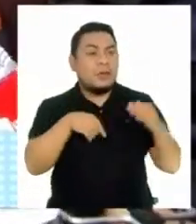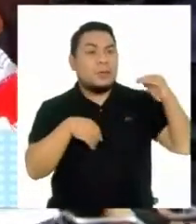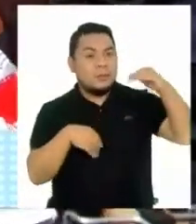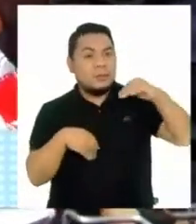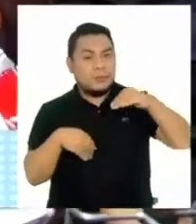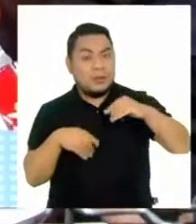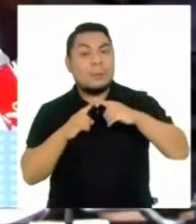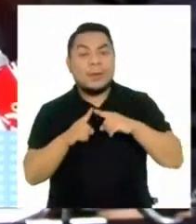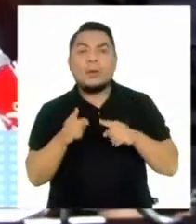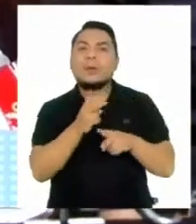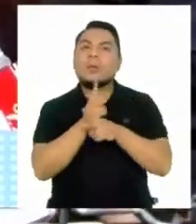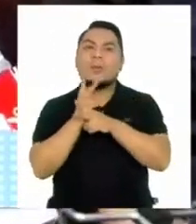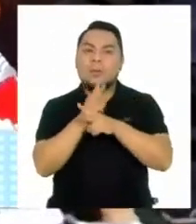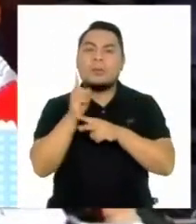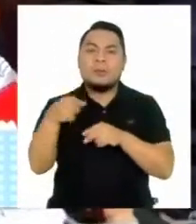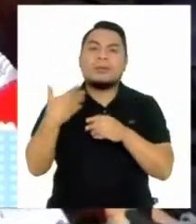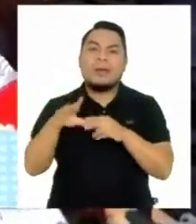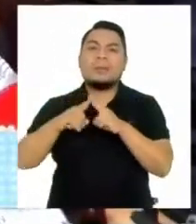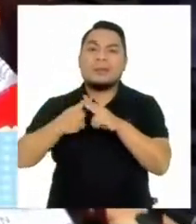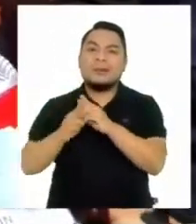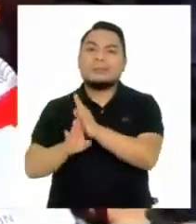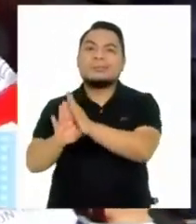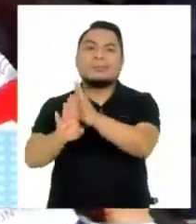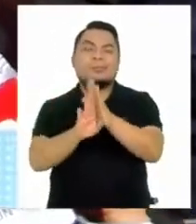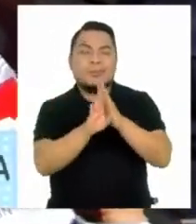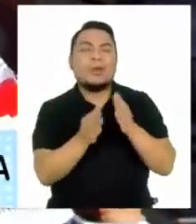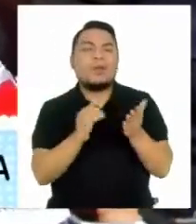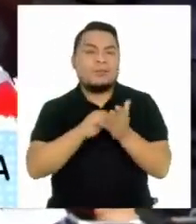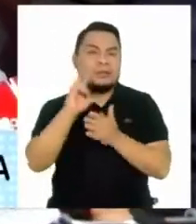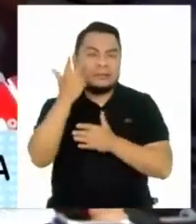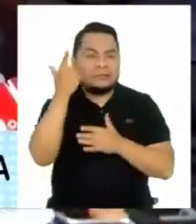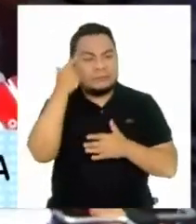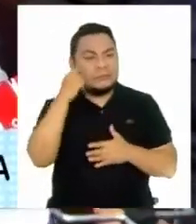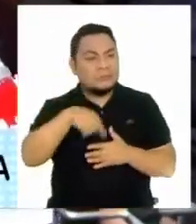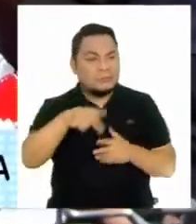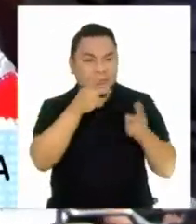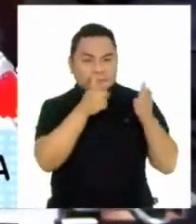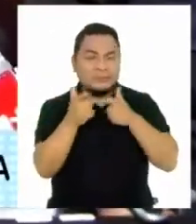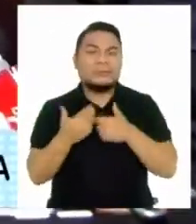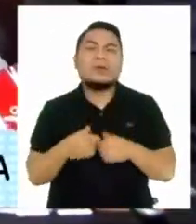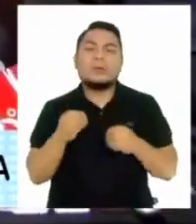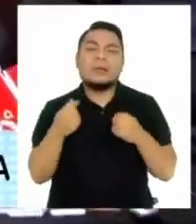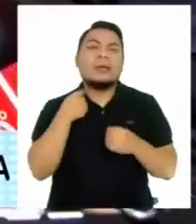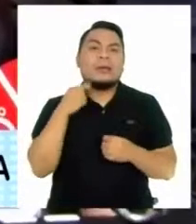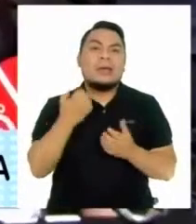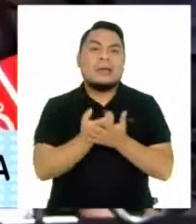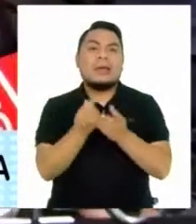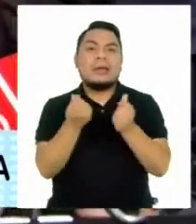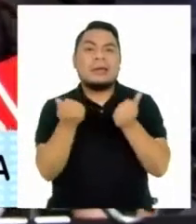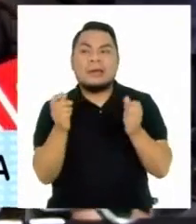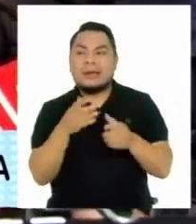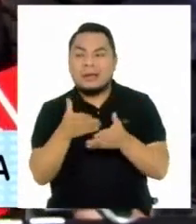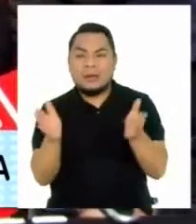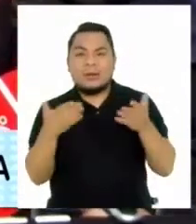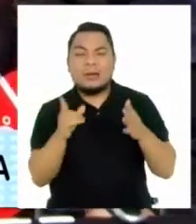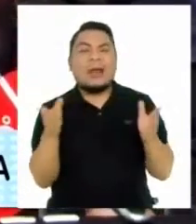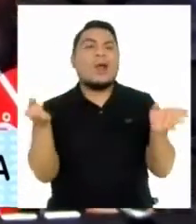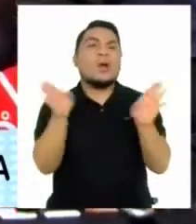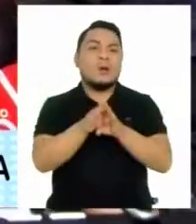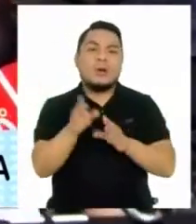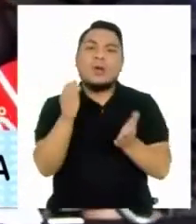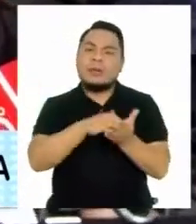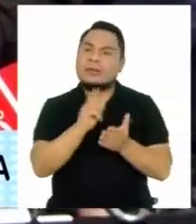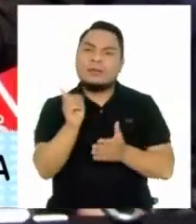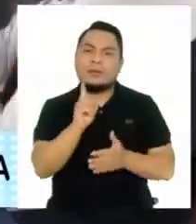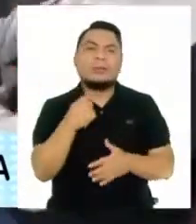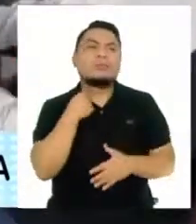este nivel de alerta, pero también perjudicamos a la reactivación económica, que tanto nosotros queremos la economía